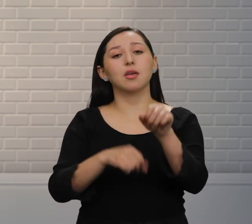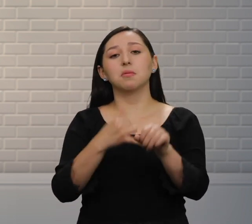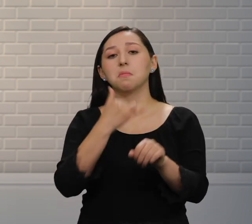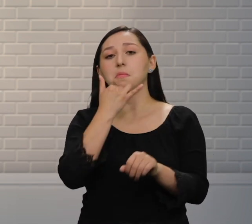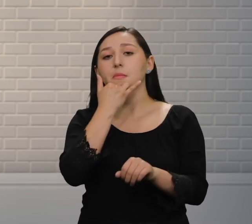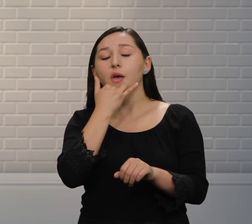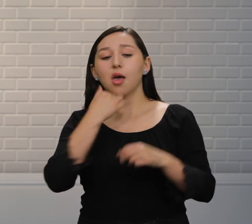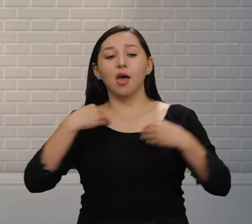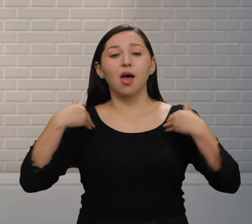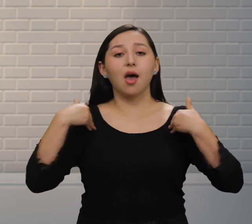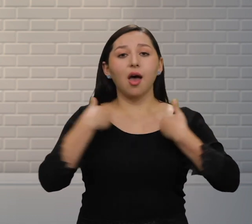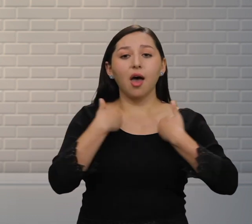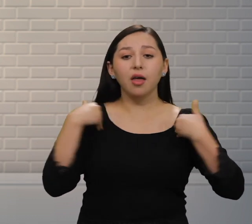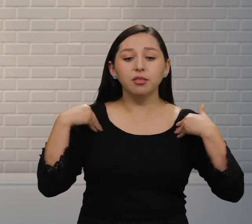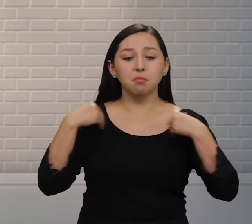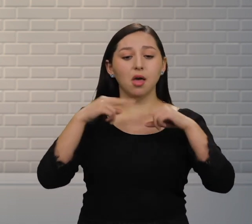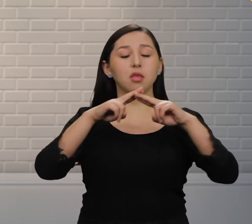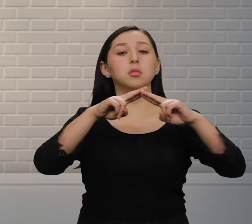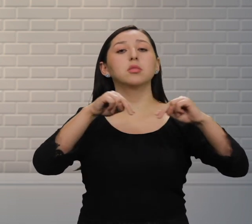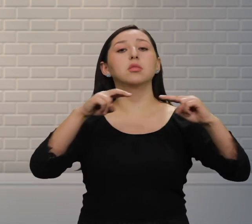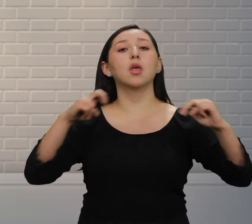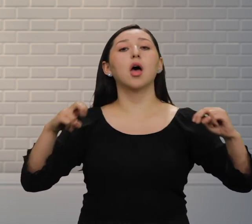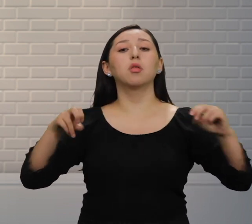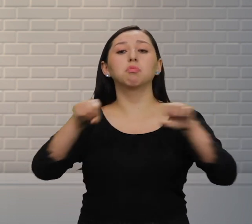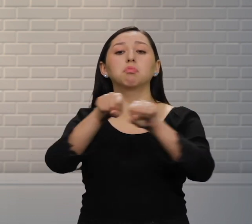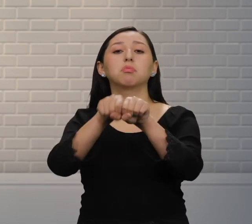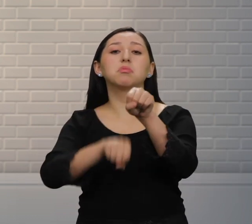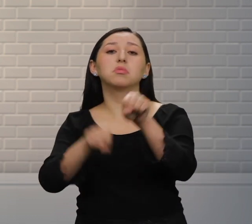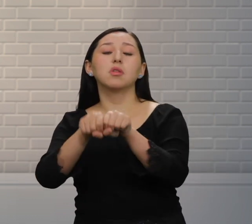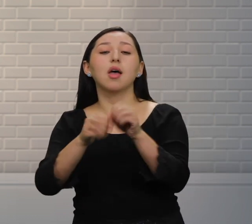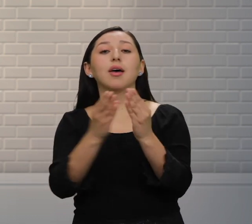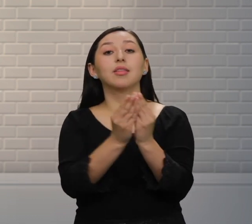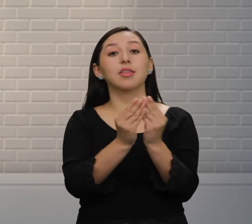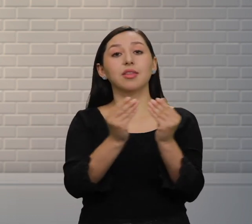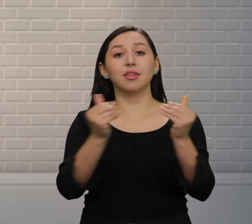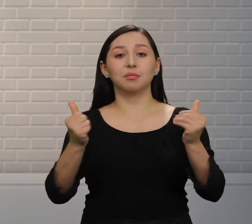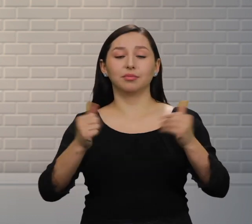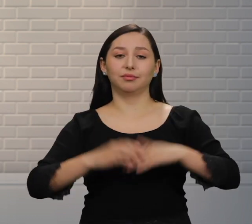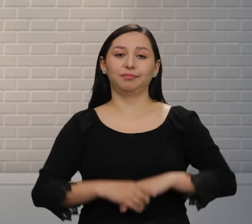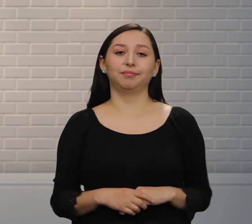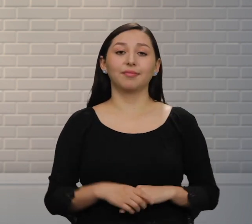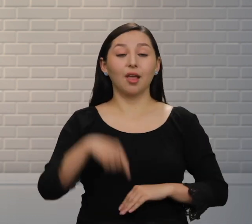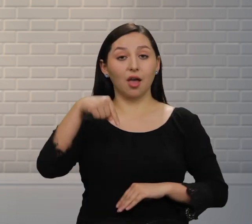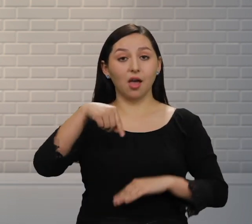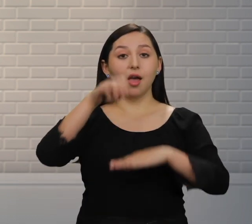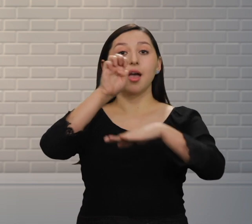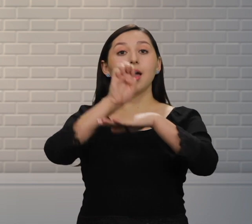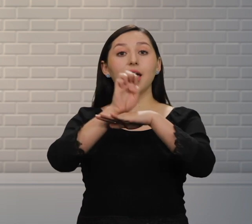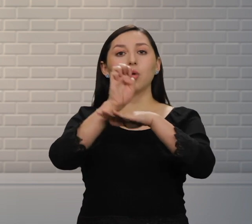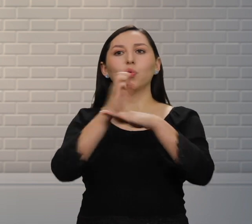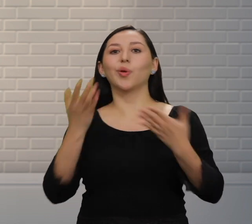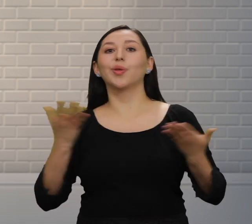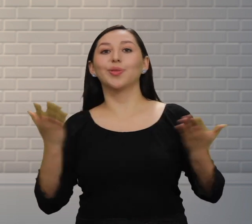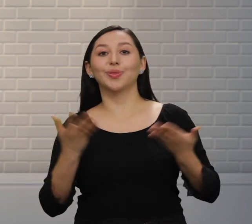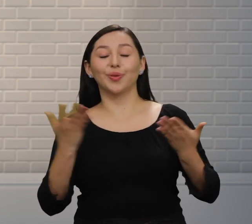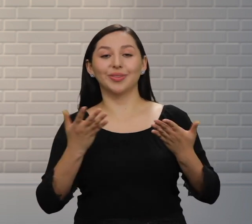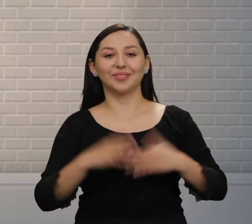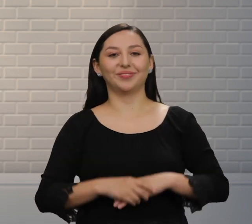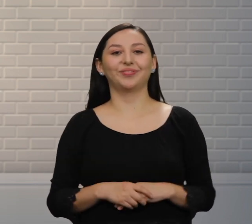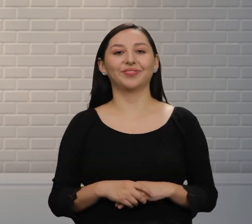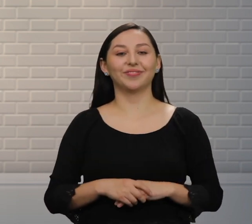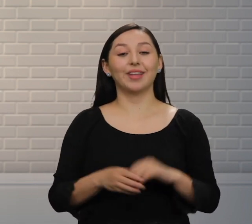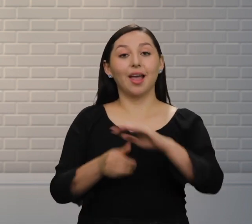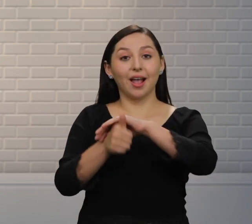de su biodiversidad? Es verdad eso Y te voy a comentar En nuestro país los manglares se encuentran en las